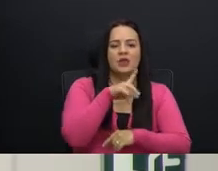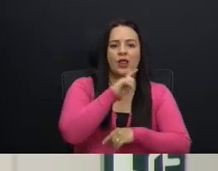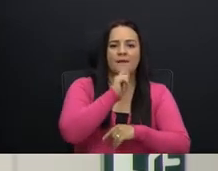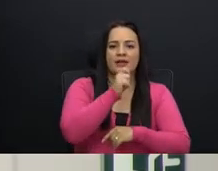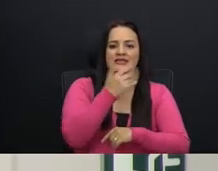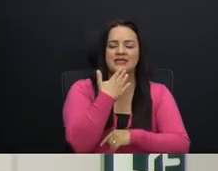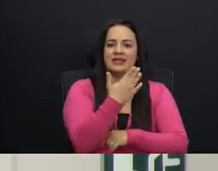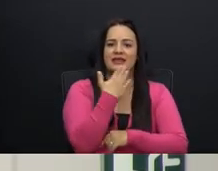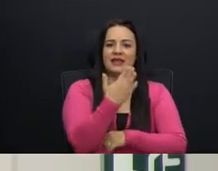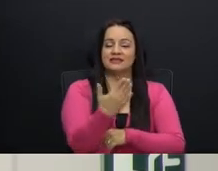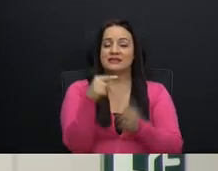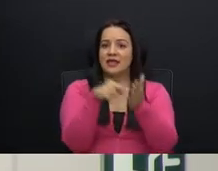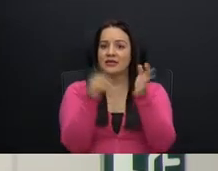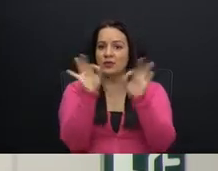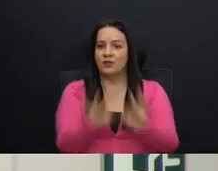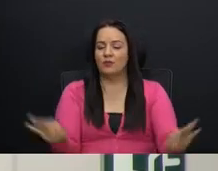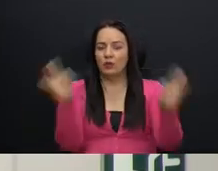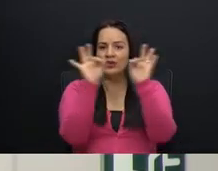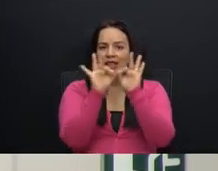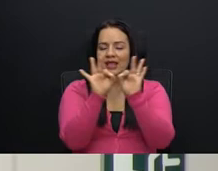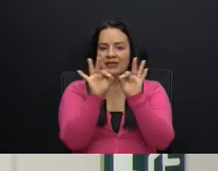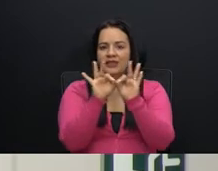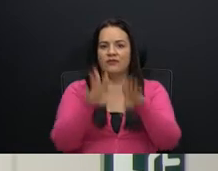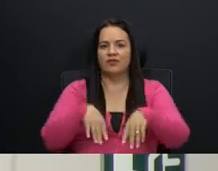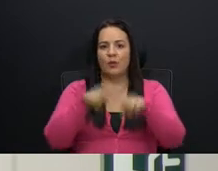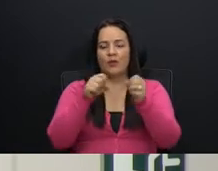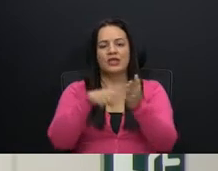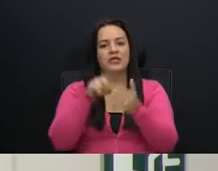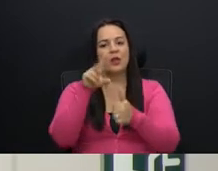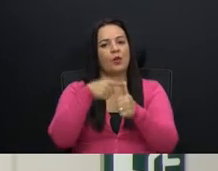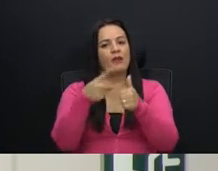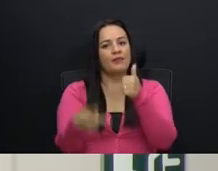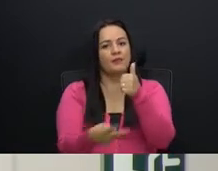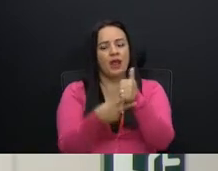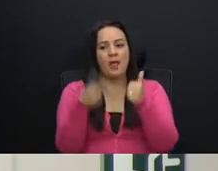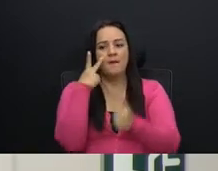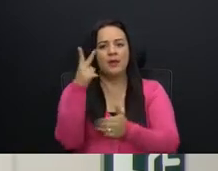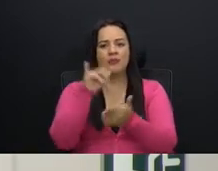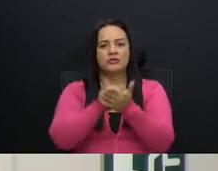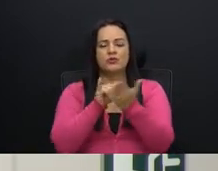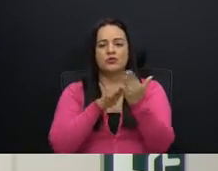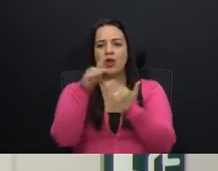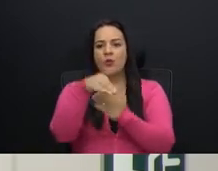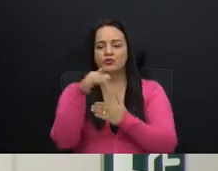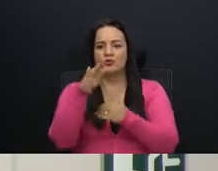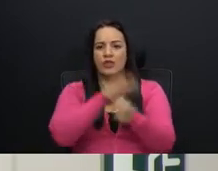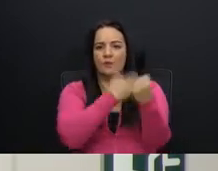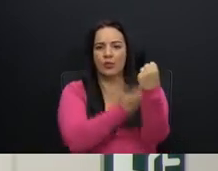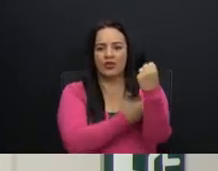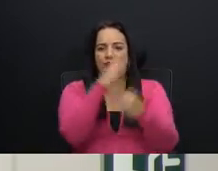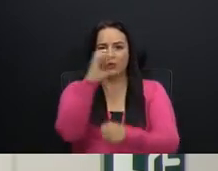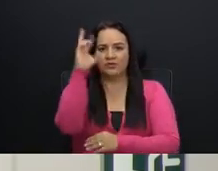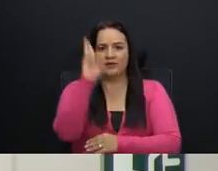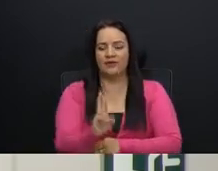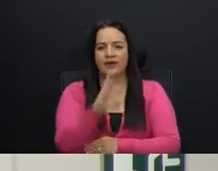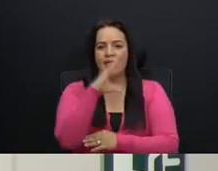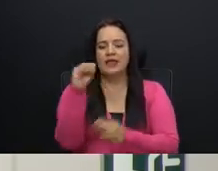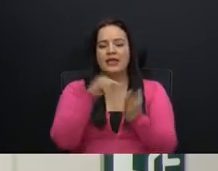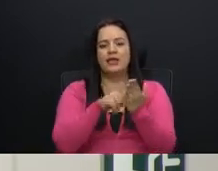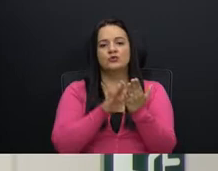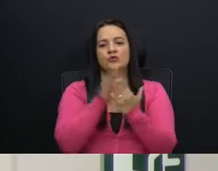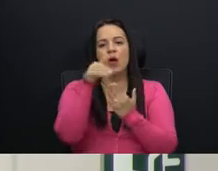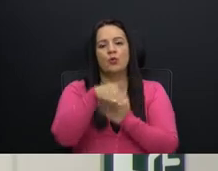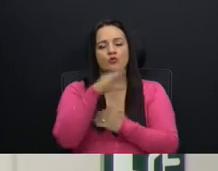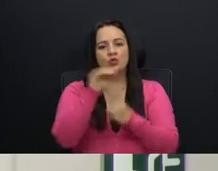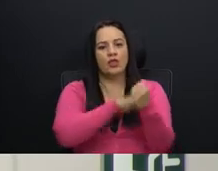Es muy importante retomar que esta no es la primera vez que vemos estos abusos de poder en Costa Rica. Y estos abusos